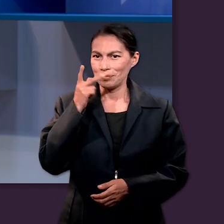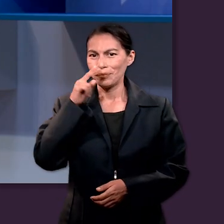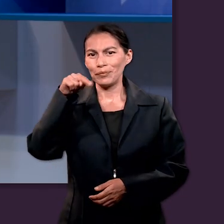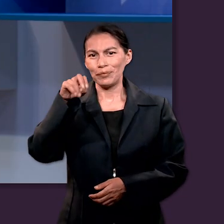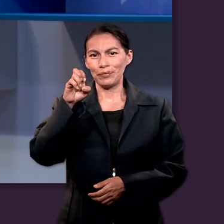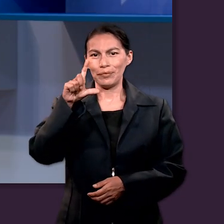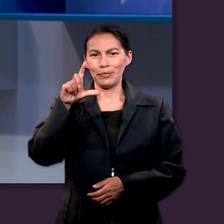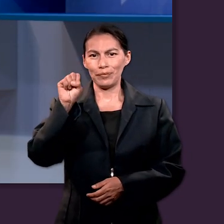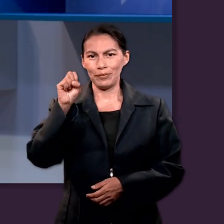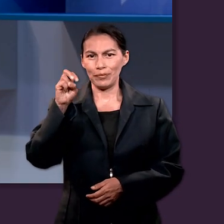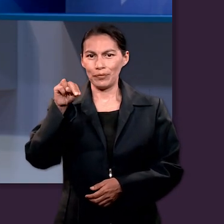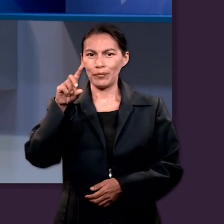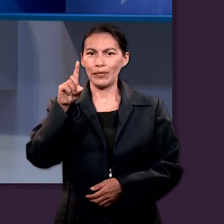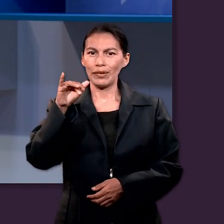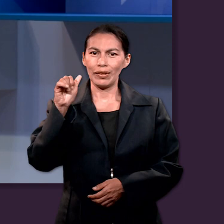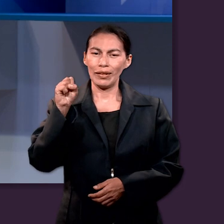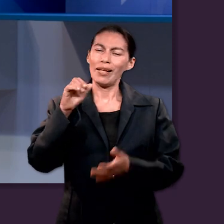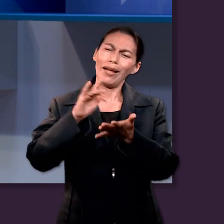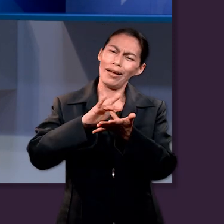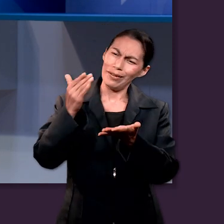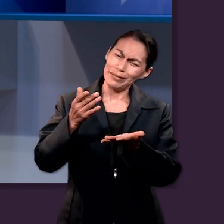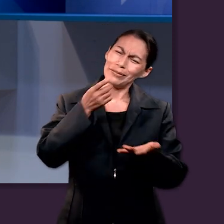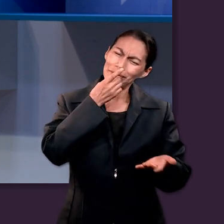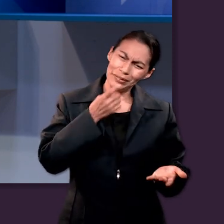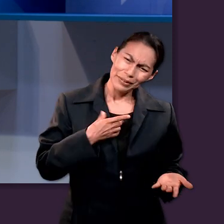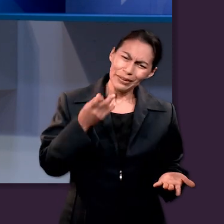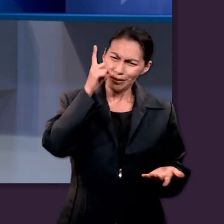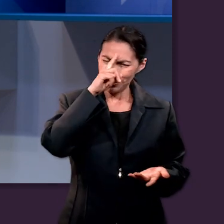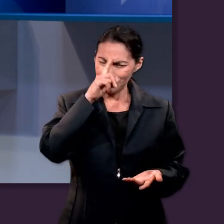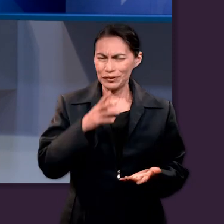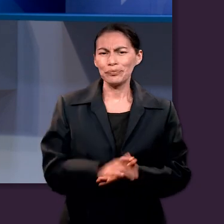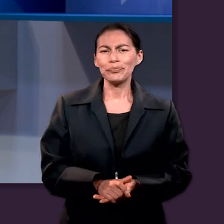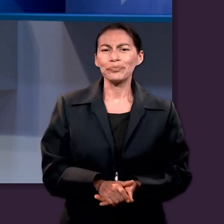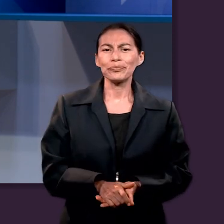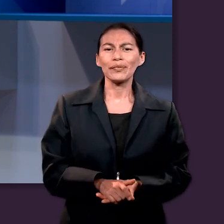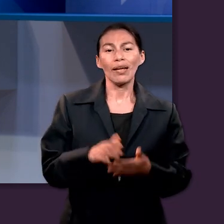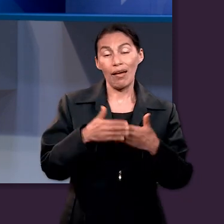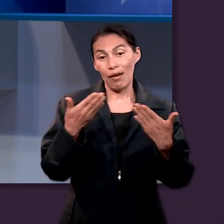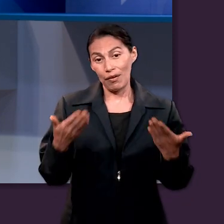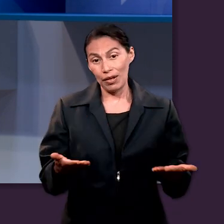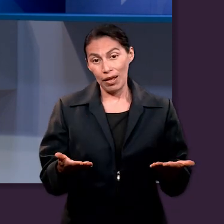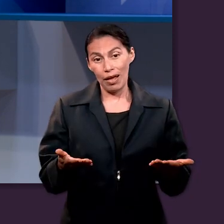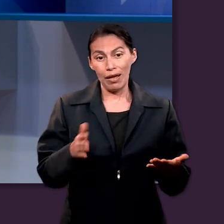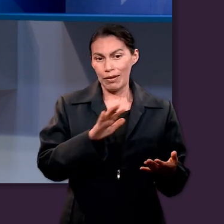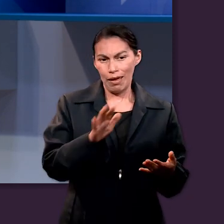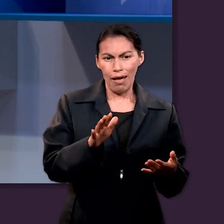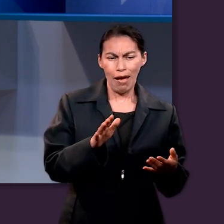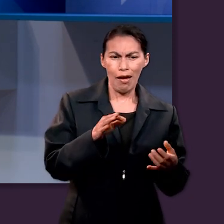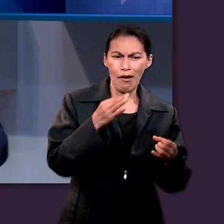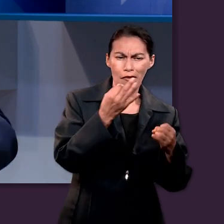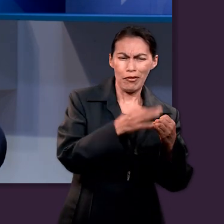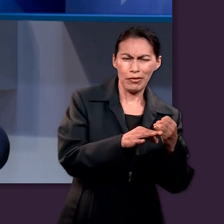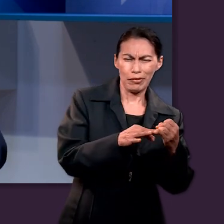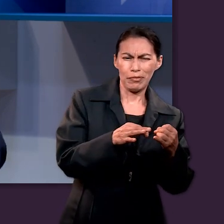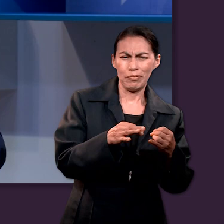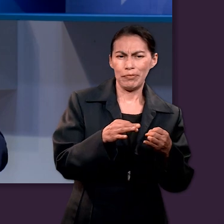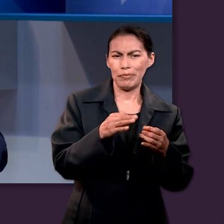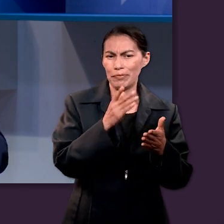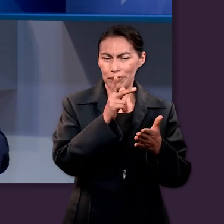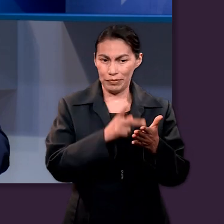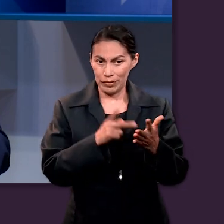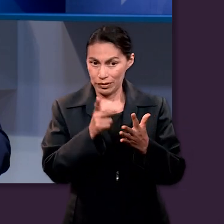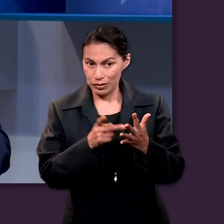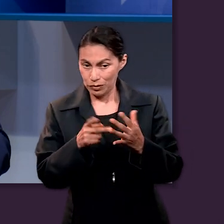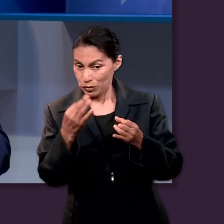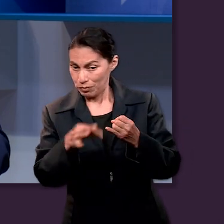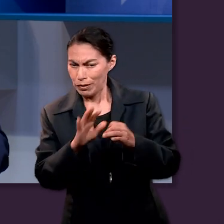Agradecemos al pastor Nelson Díaz por sus comentarios al respecto. bueno, para terminar este módulo o sección final